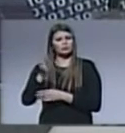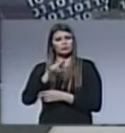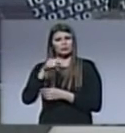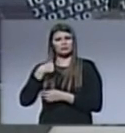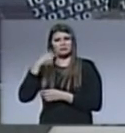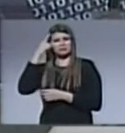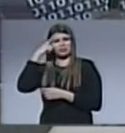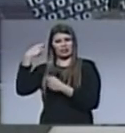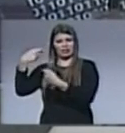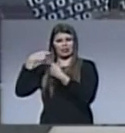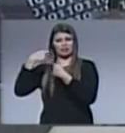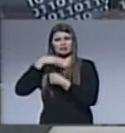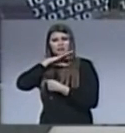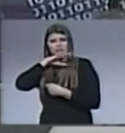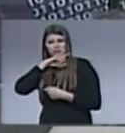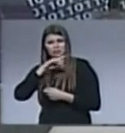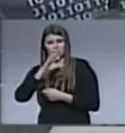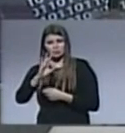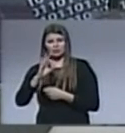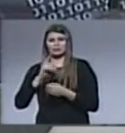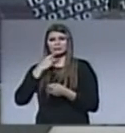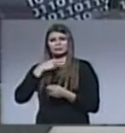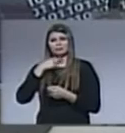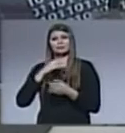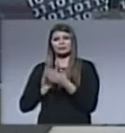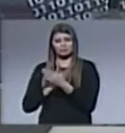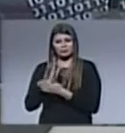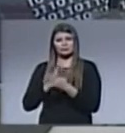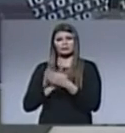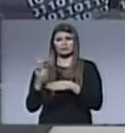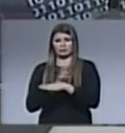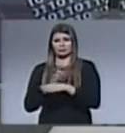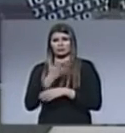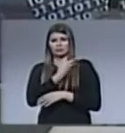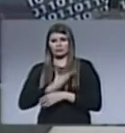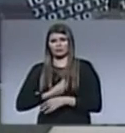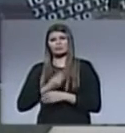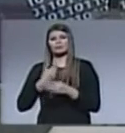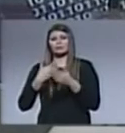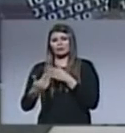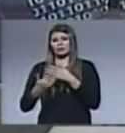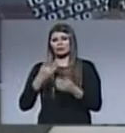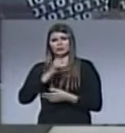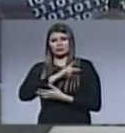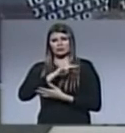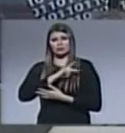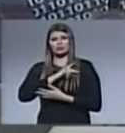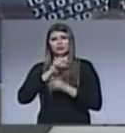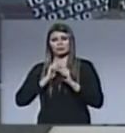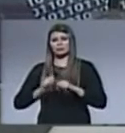afectar las tentaciones de Satanás. Todo líder espiritual, no importa su importancia y su